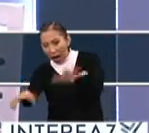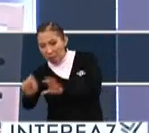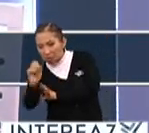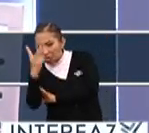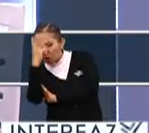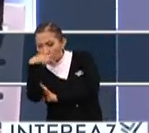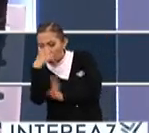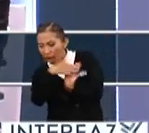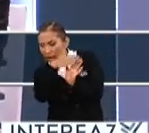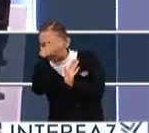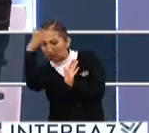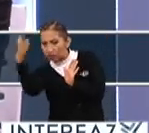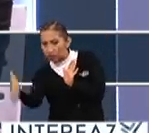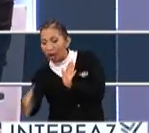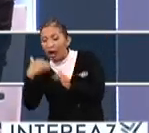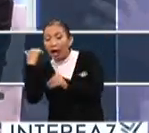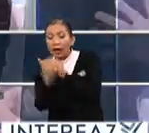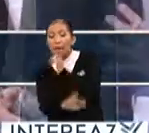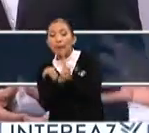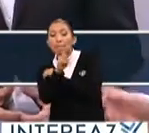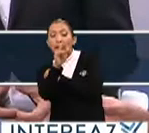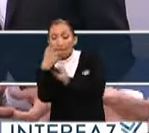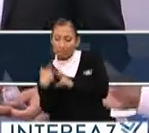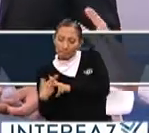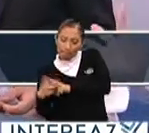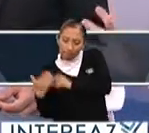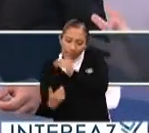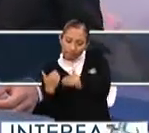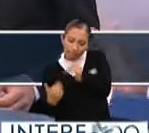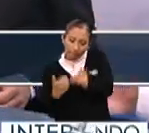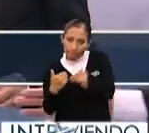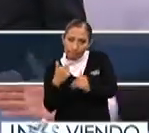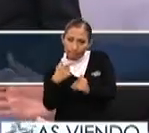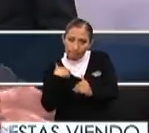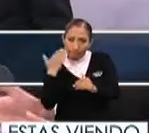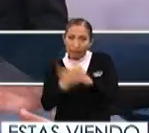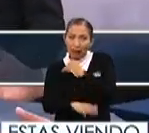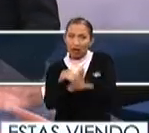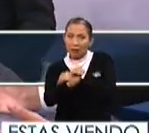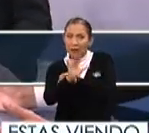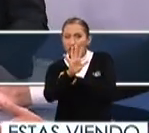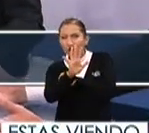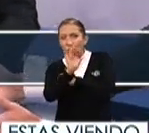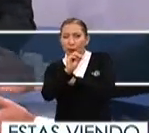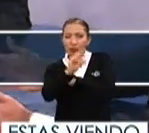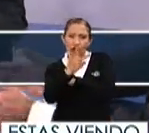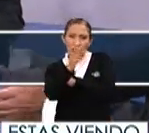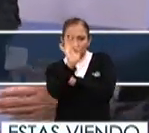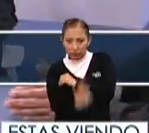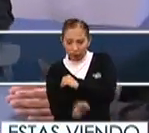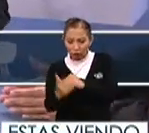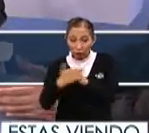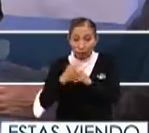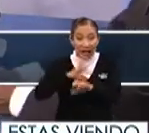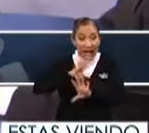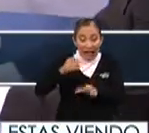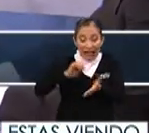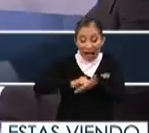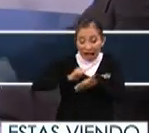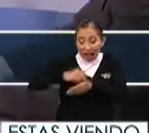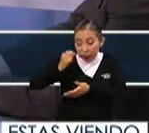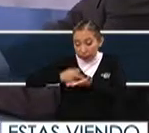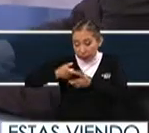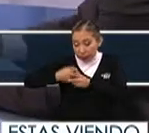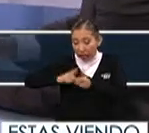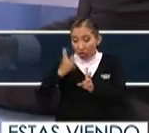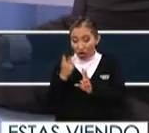22 horas en que cierre este PREP con los avances que generalmente cierran del 95 al 98%. Y de manera paralela a